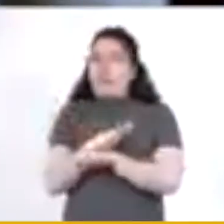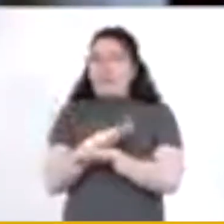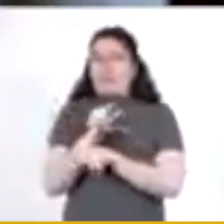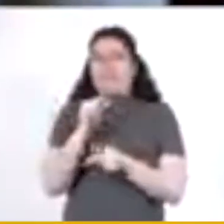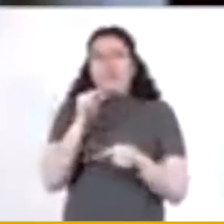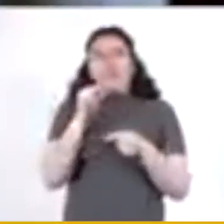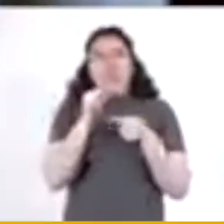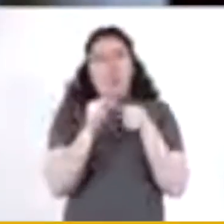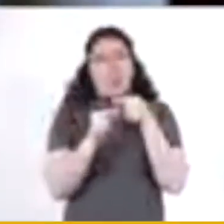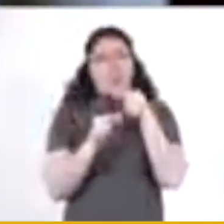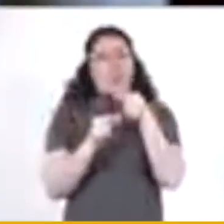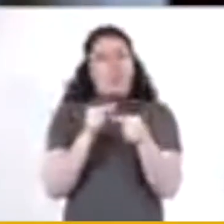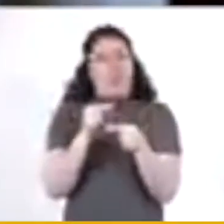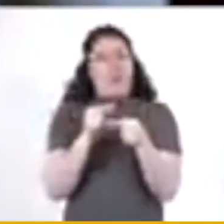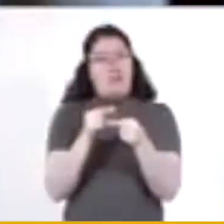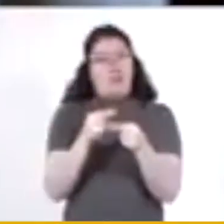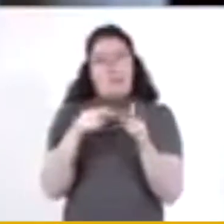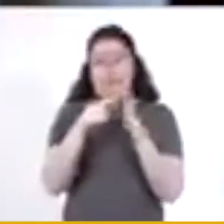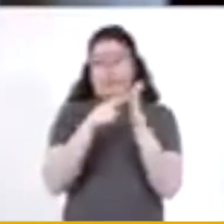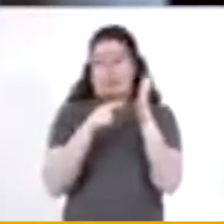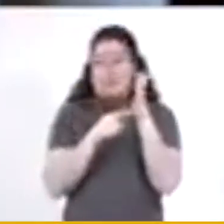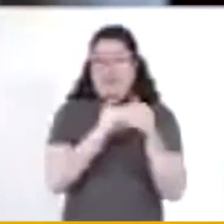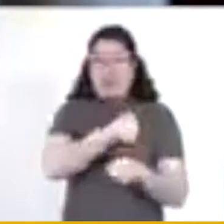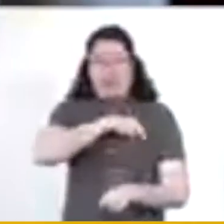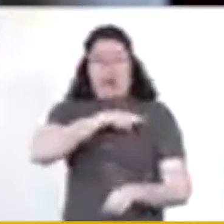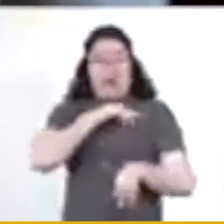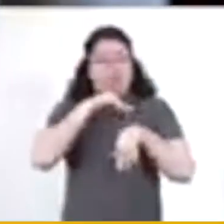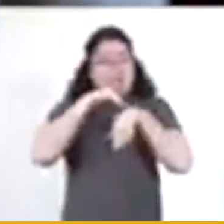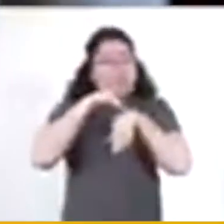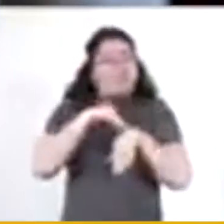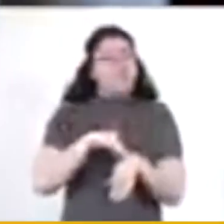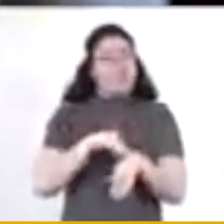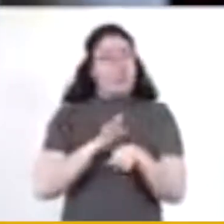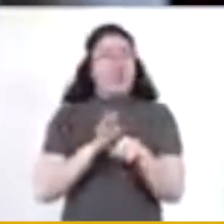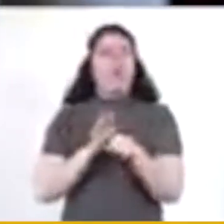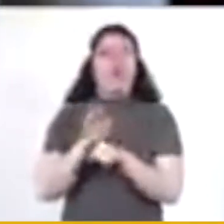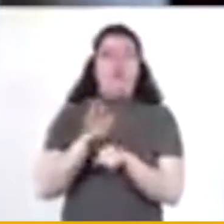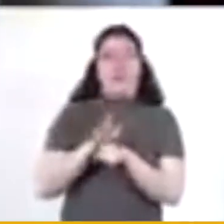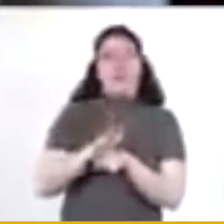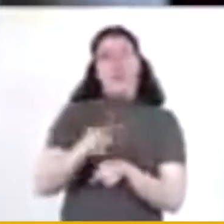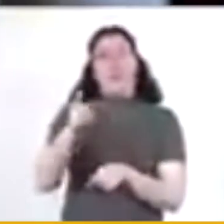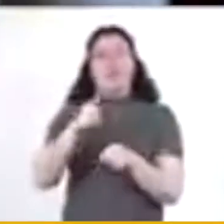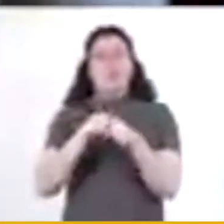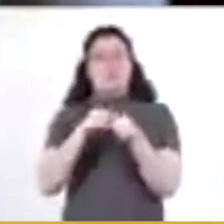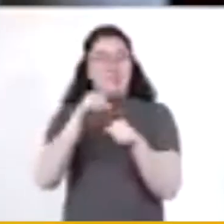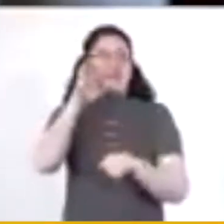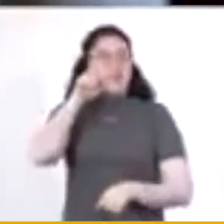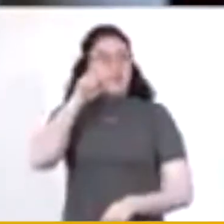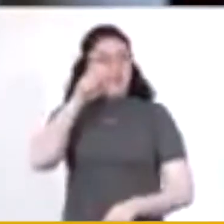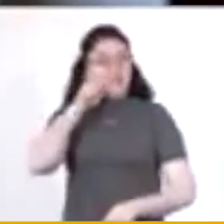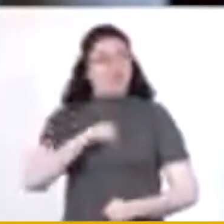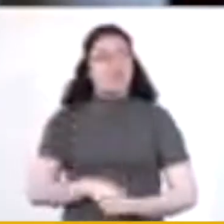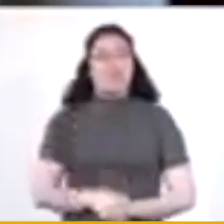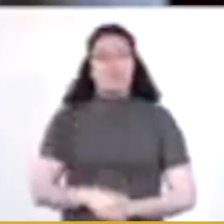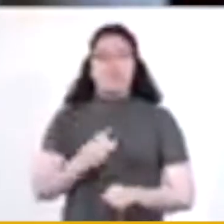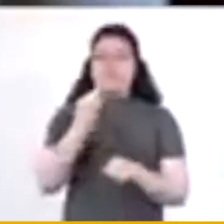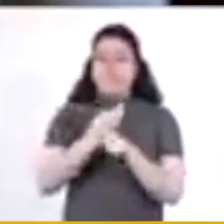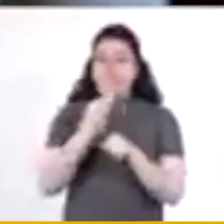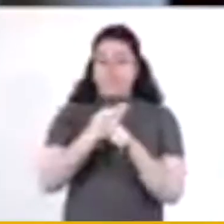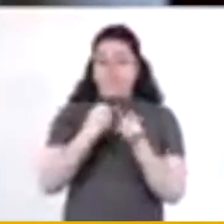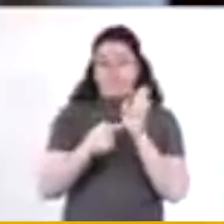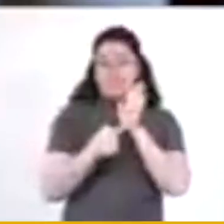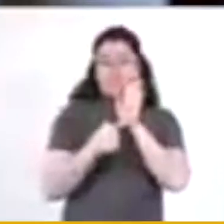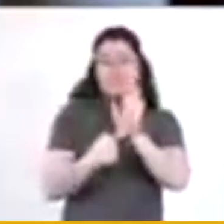paulatinamente y con estrictas medidas sanitarias al semáforo naranja. Quiero